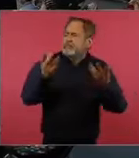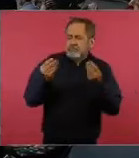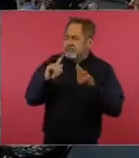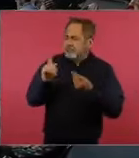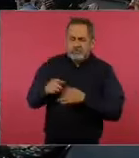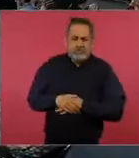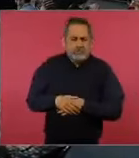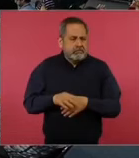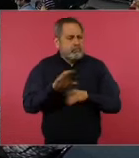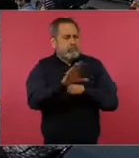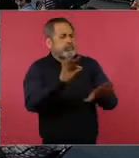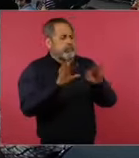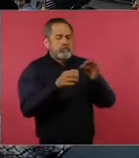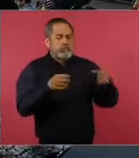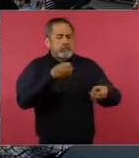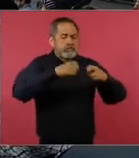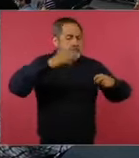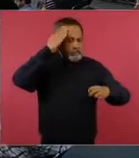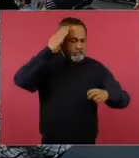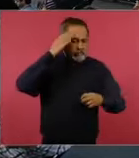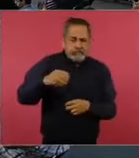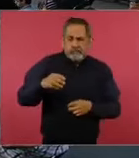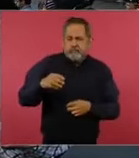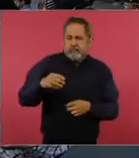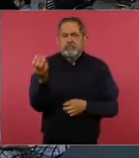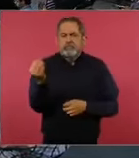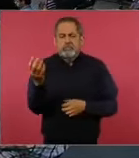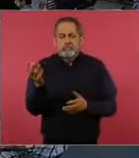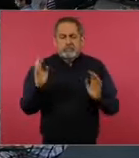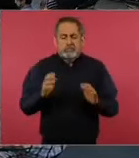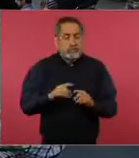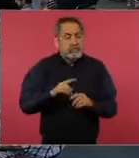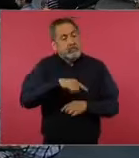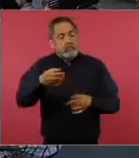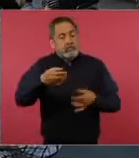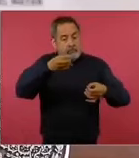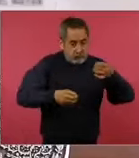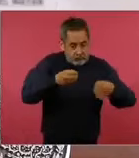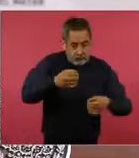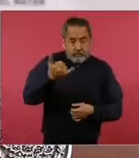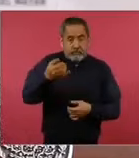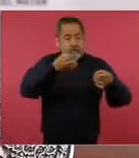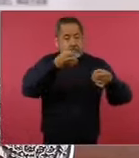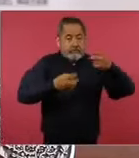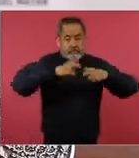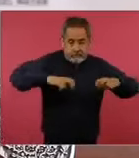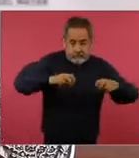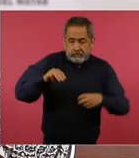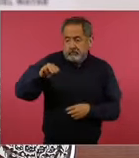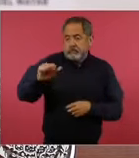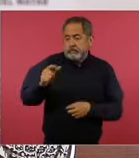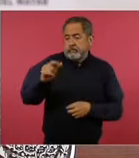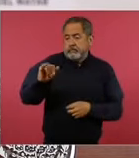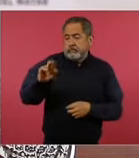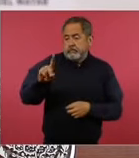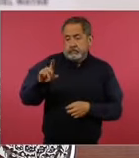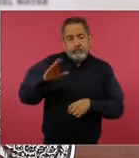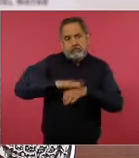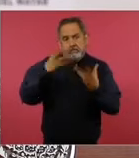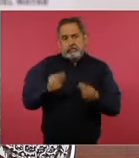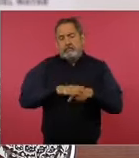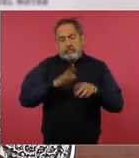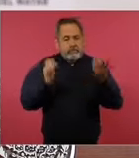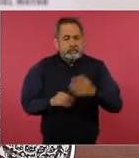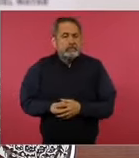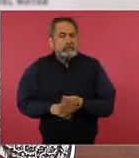van a elegir a nueve, donde son más, son los jueces y los magistrados, a lo mejor